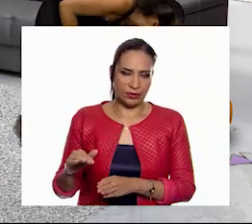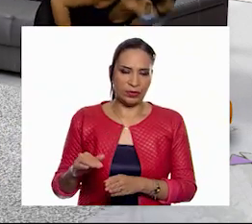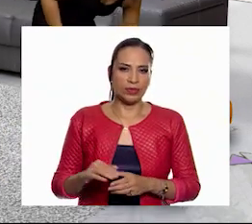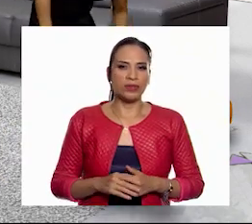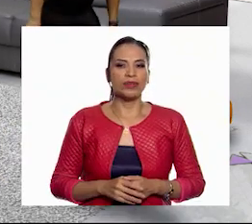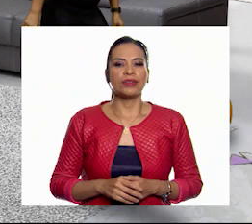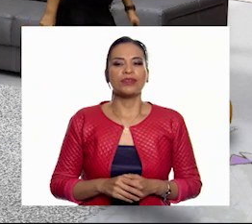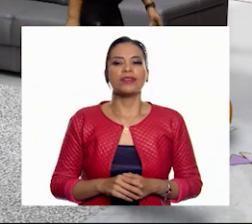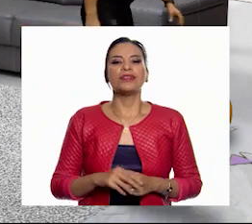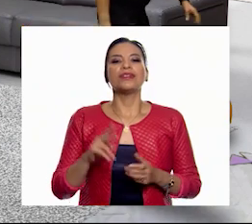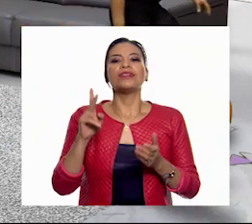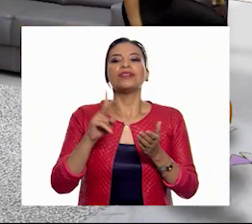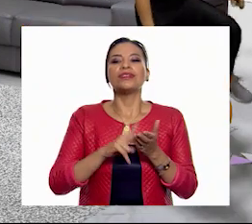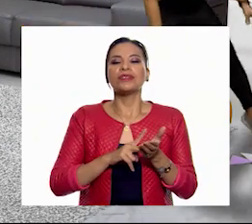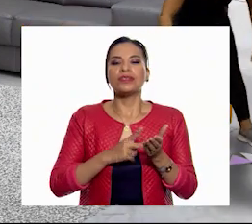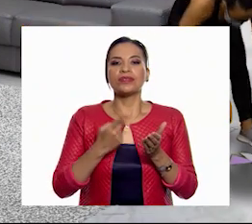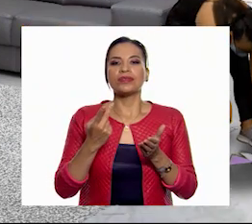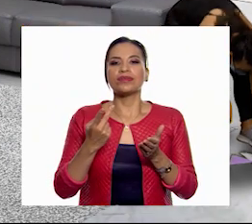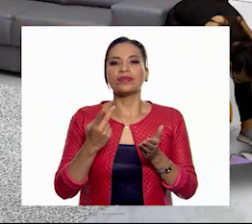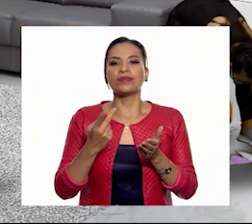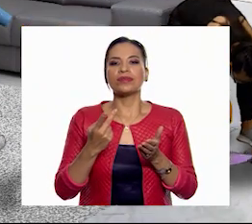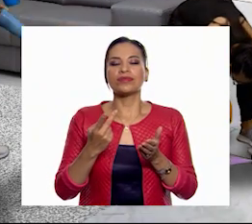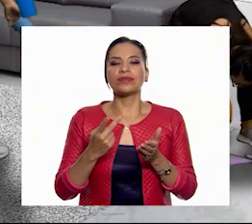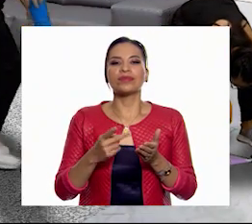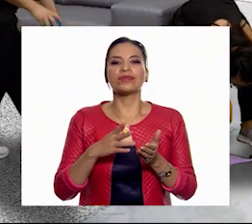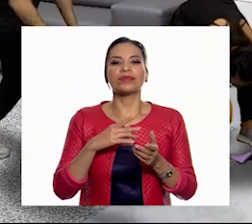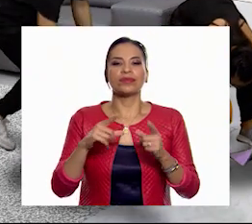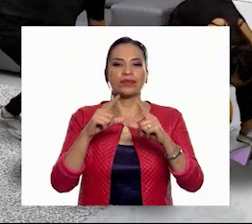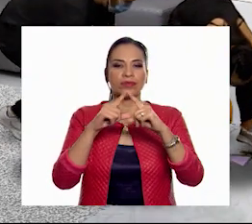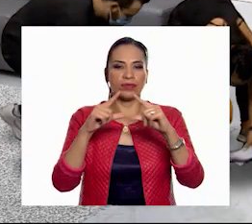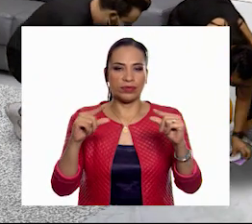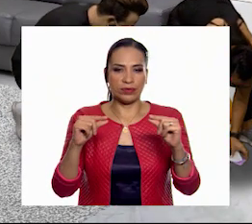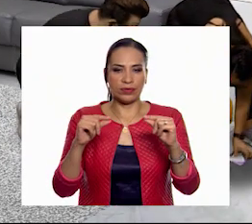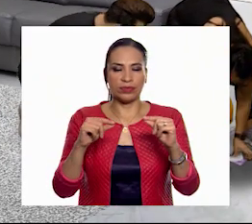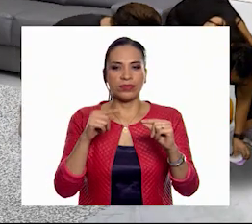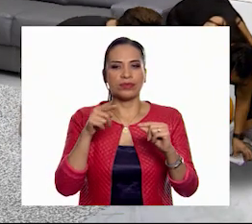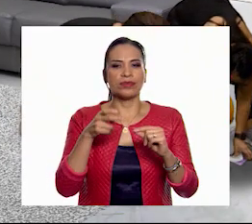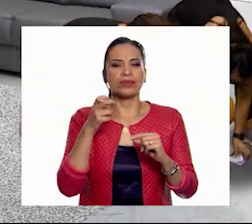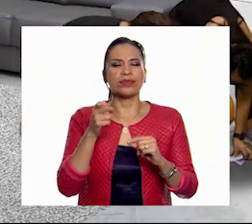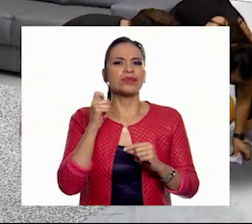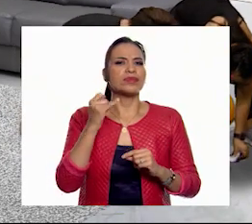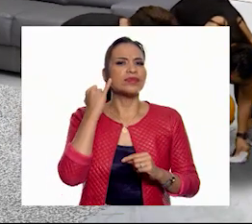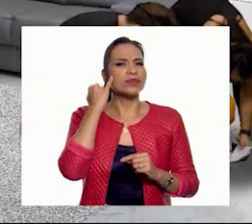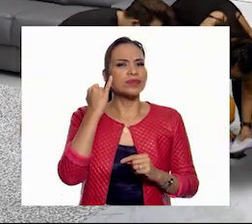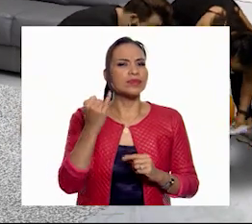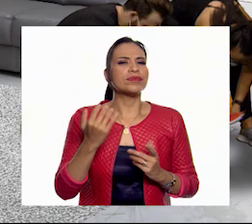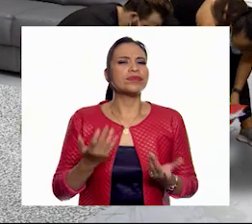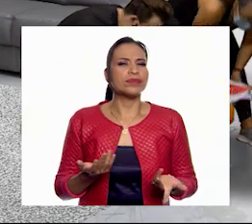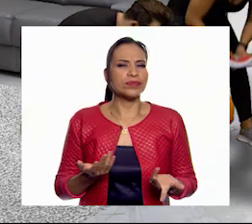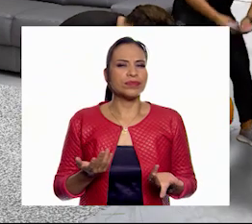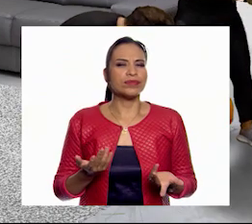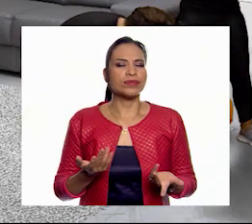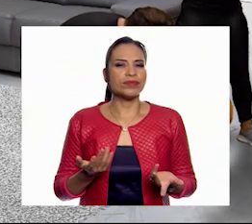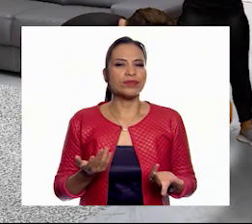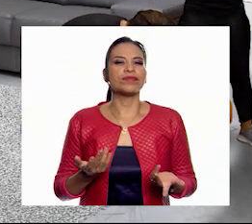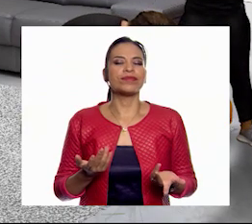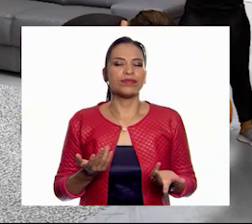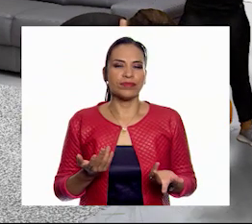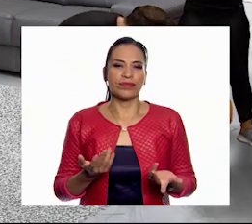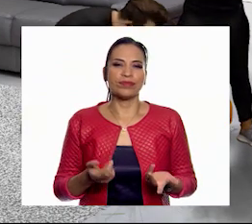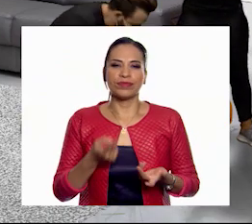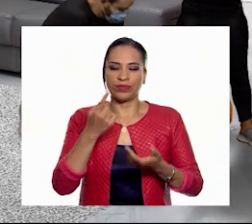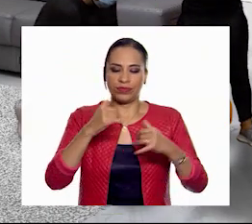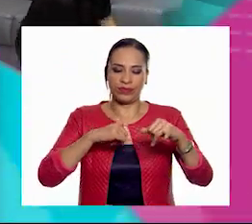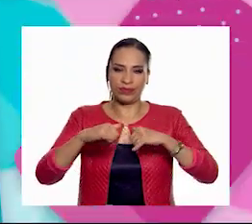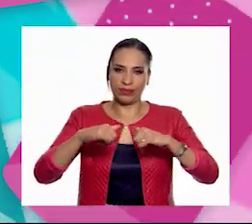¿Qué vamos a hacer? Nuevamente vamos por... Nuestros triangulitos. Nuestros triangulitos. Pero esto vas a imaginar, Jorge... ¿Qué es qué? Que es un